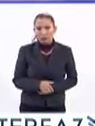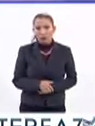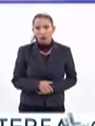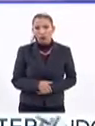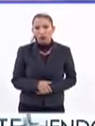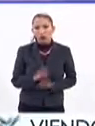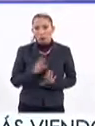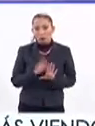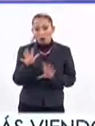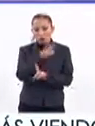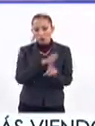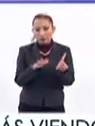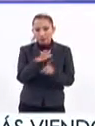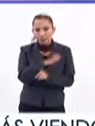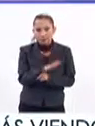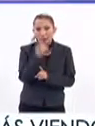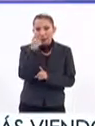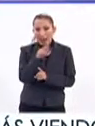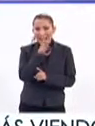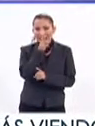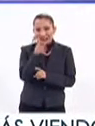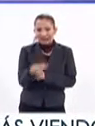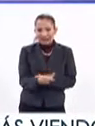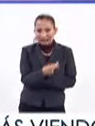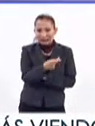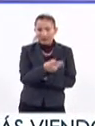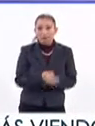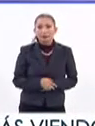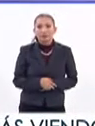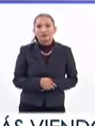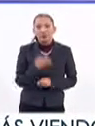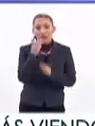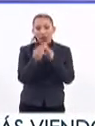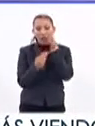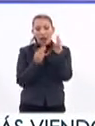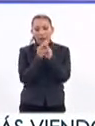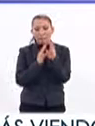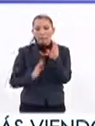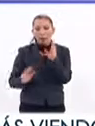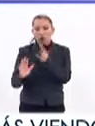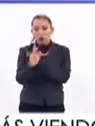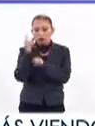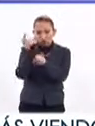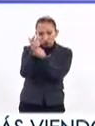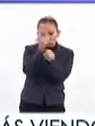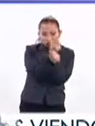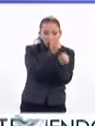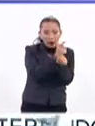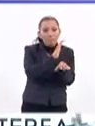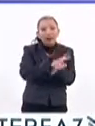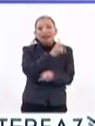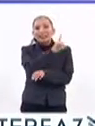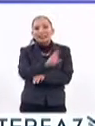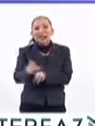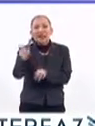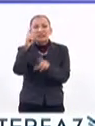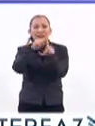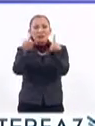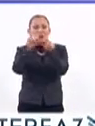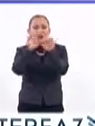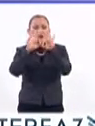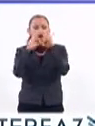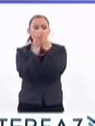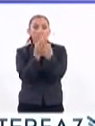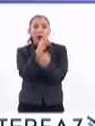pues daría un poco de contexto para responder a la pregunta. En el mundo, bueno, se han detectado más de 100 tipos virales